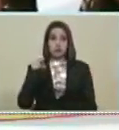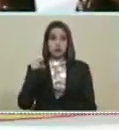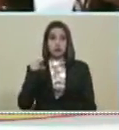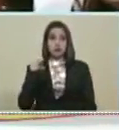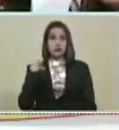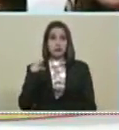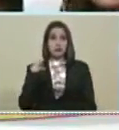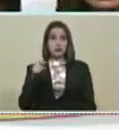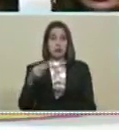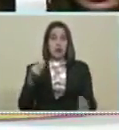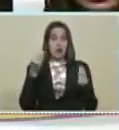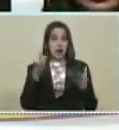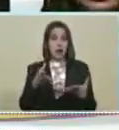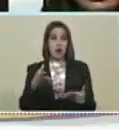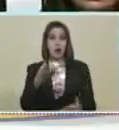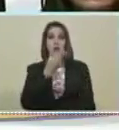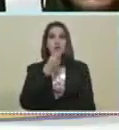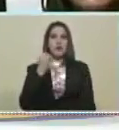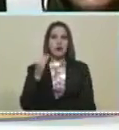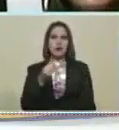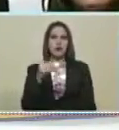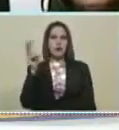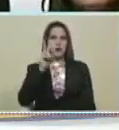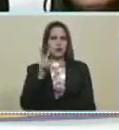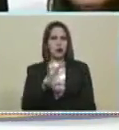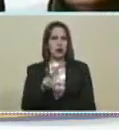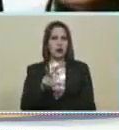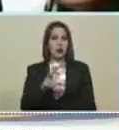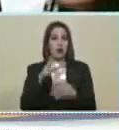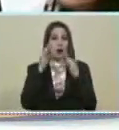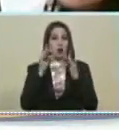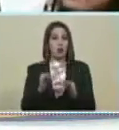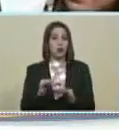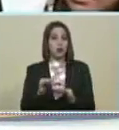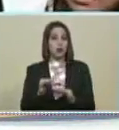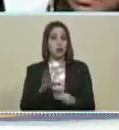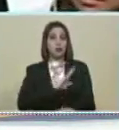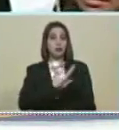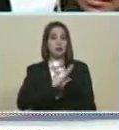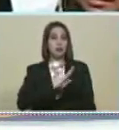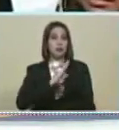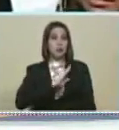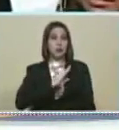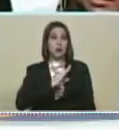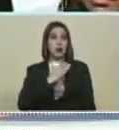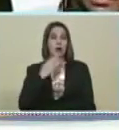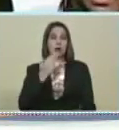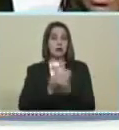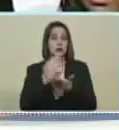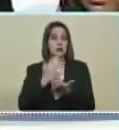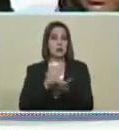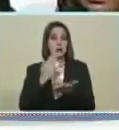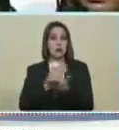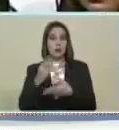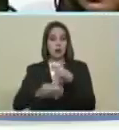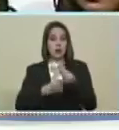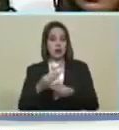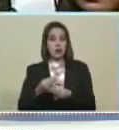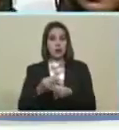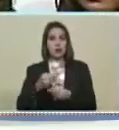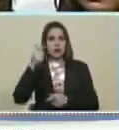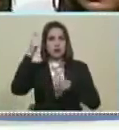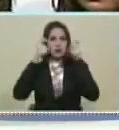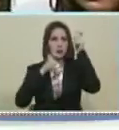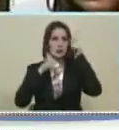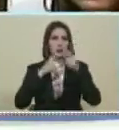A la juventud Venezolana La justa dimensión Que también Siempre le dio Nuestro comandante Hugo